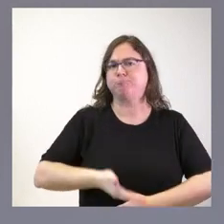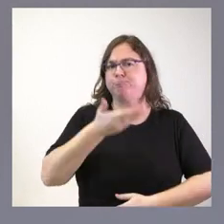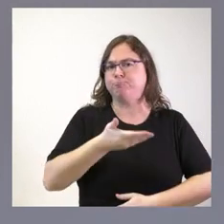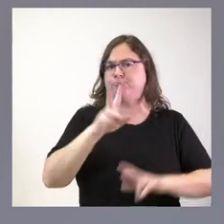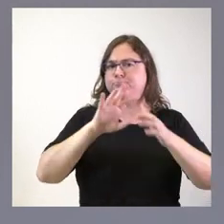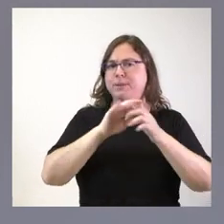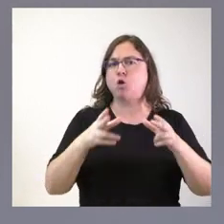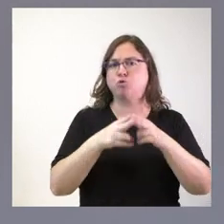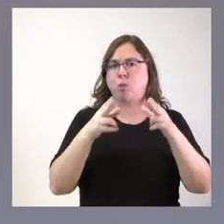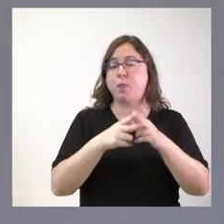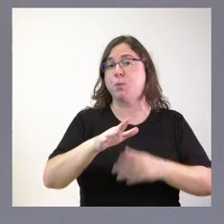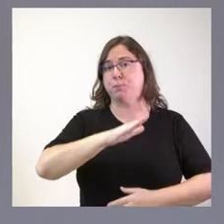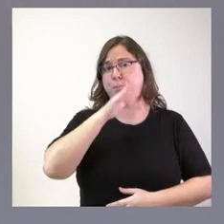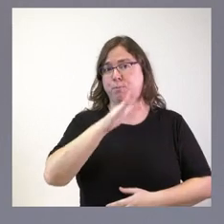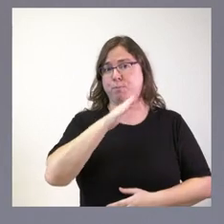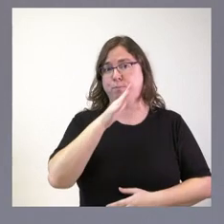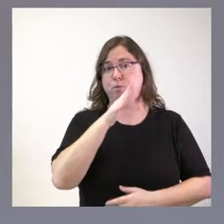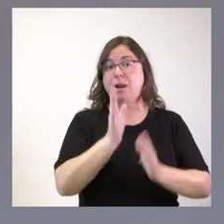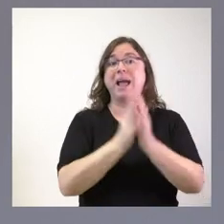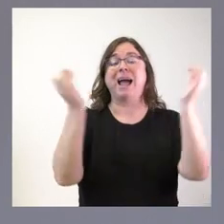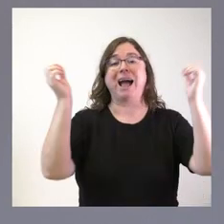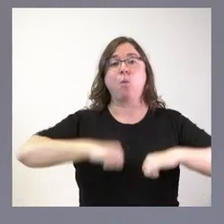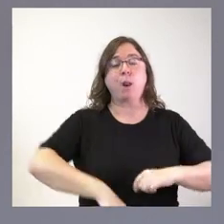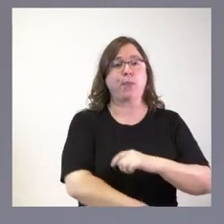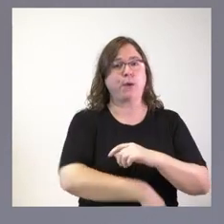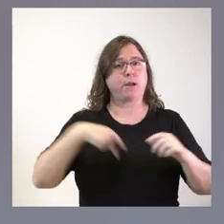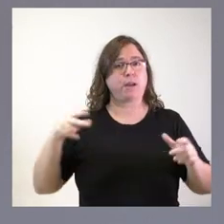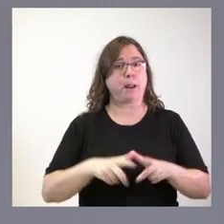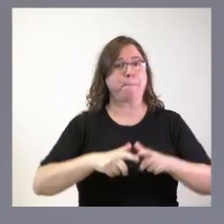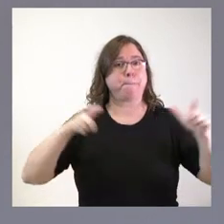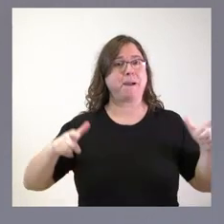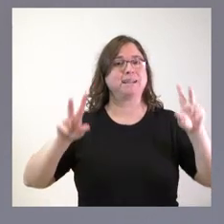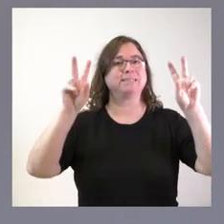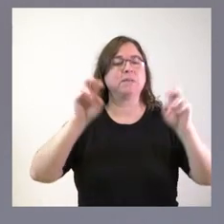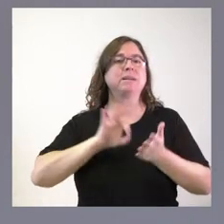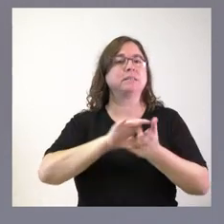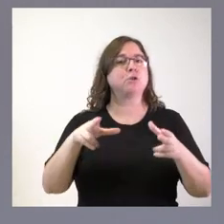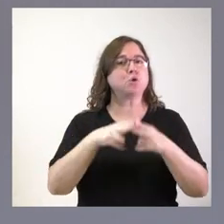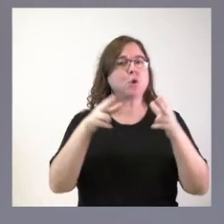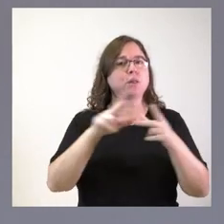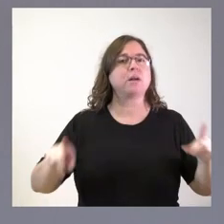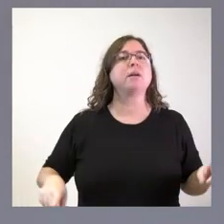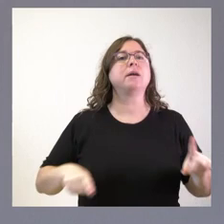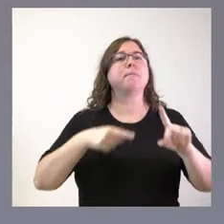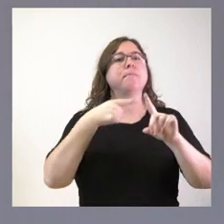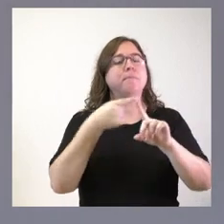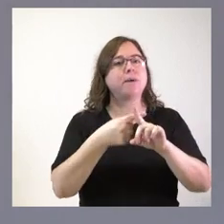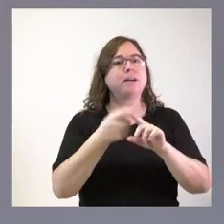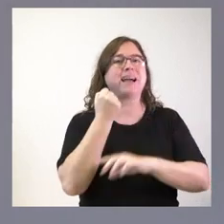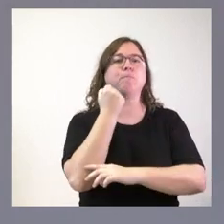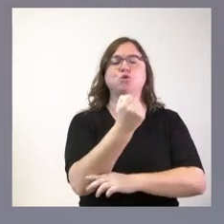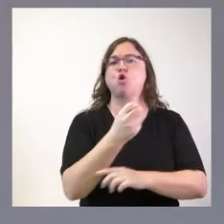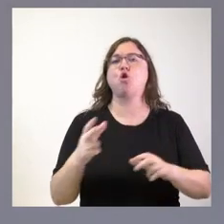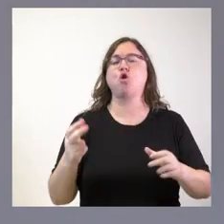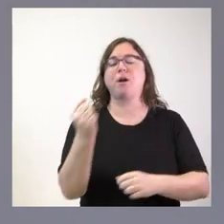por la ampliación del acuerdo marco en el caso de los servicios sociales como del refuerzo de los apoyos económicos